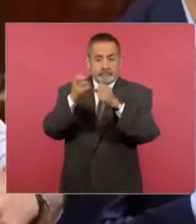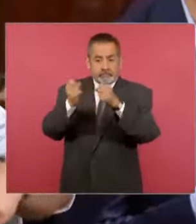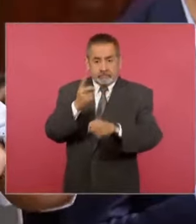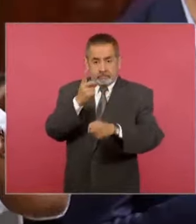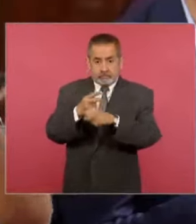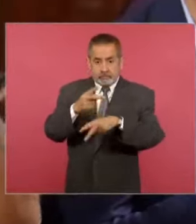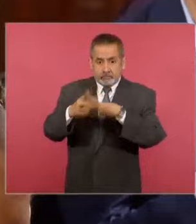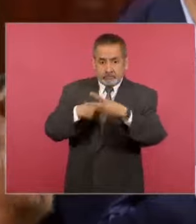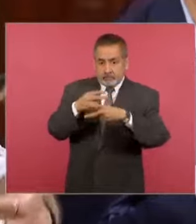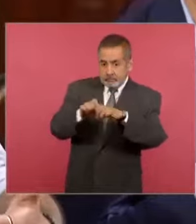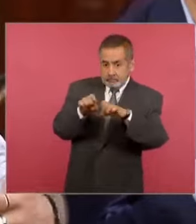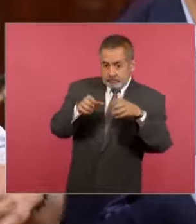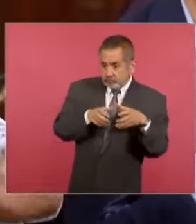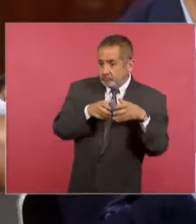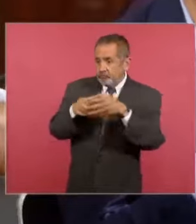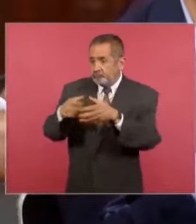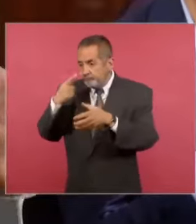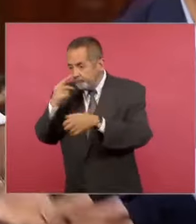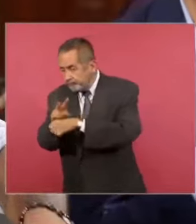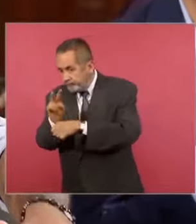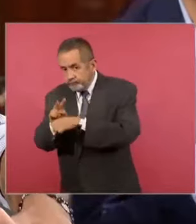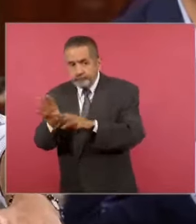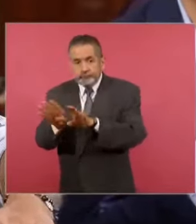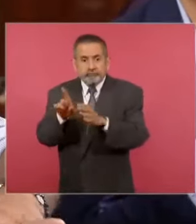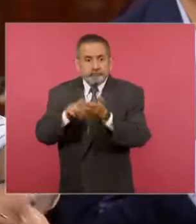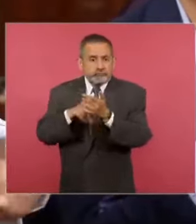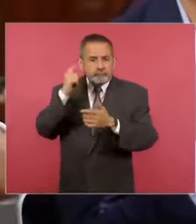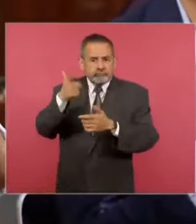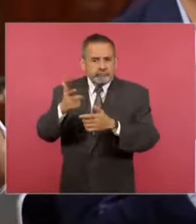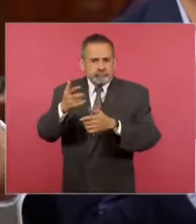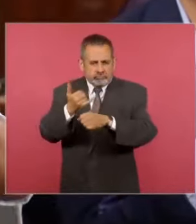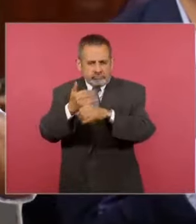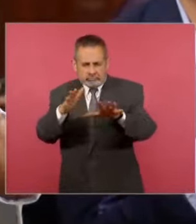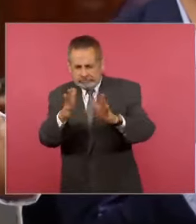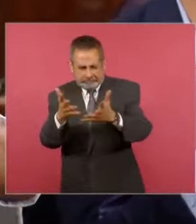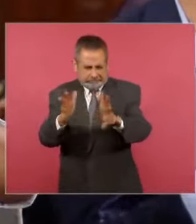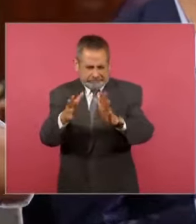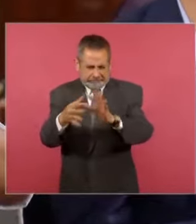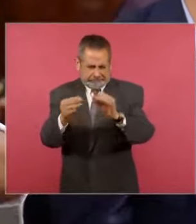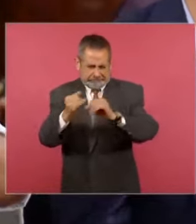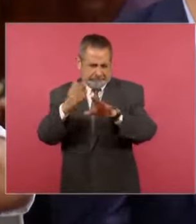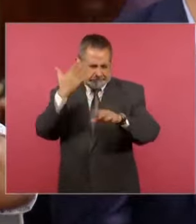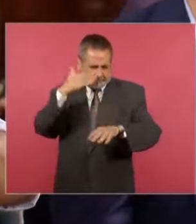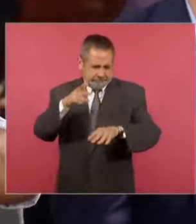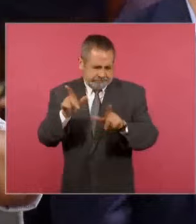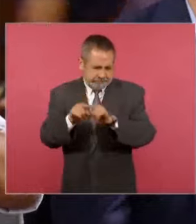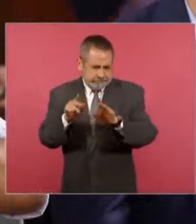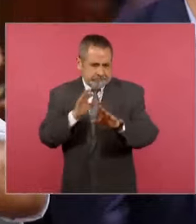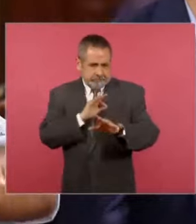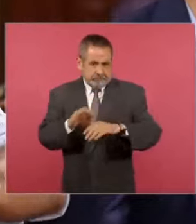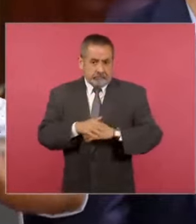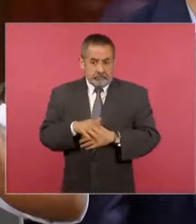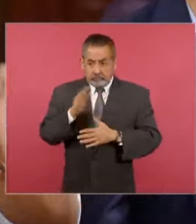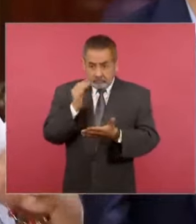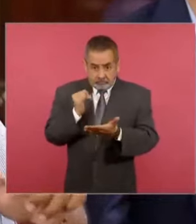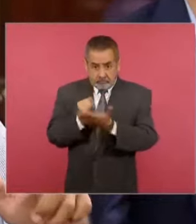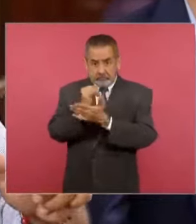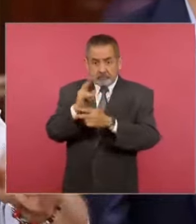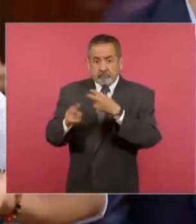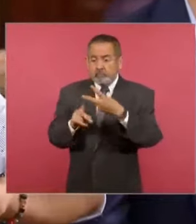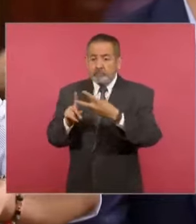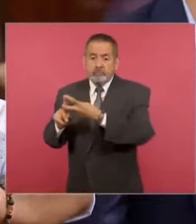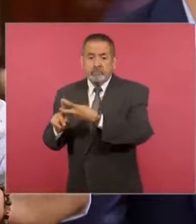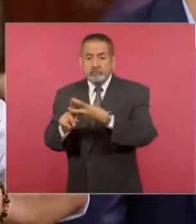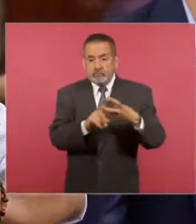ya envió un equipo para revisar el tema hasta donde se puede informar, o si nos puede precisar eso. Y entonces, ¿está confirmando que fue